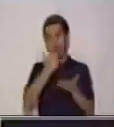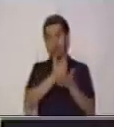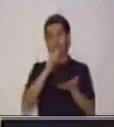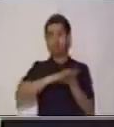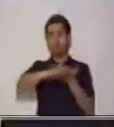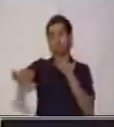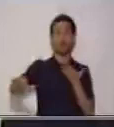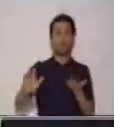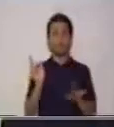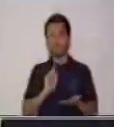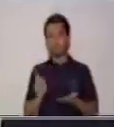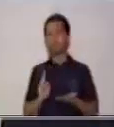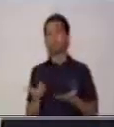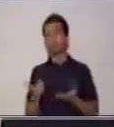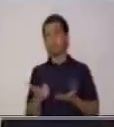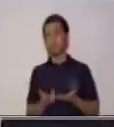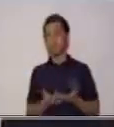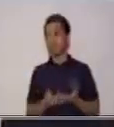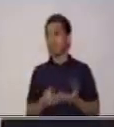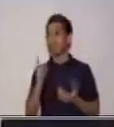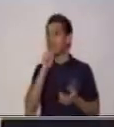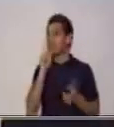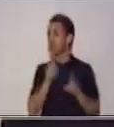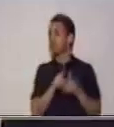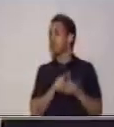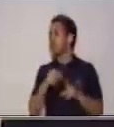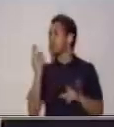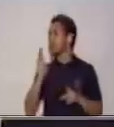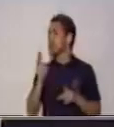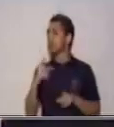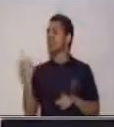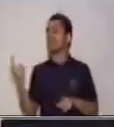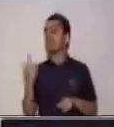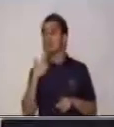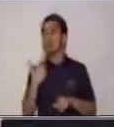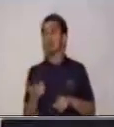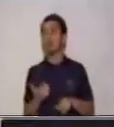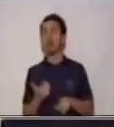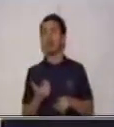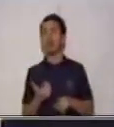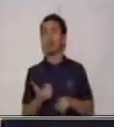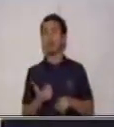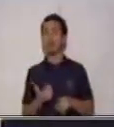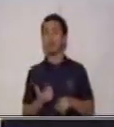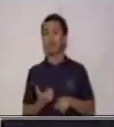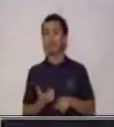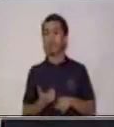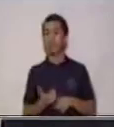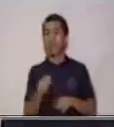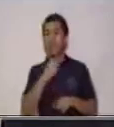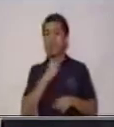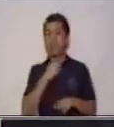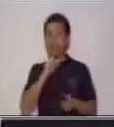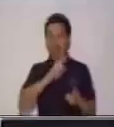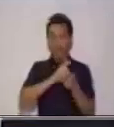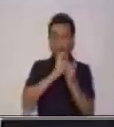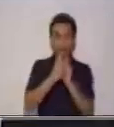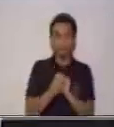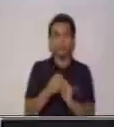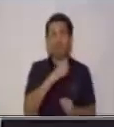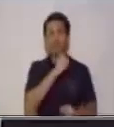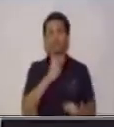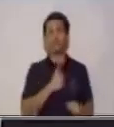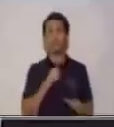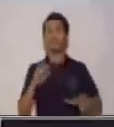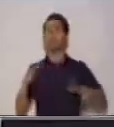Y obviamente, como busca desarrollar un cambio de actitud, lo que va a